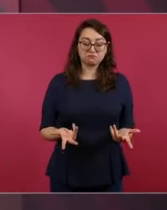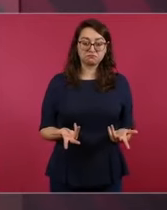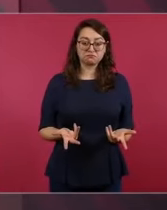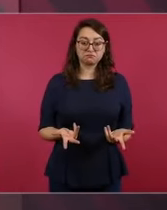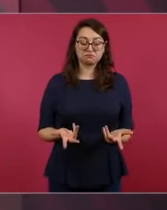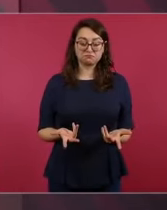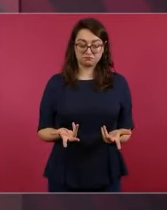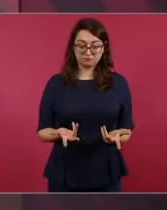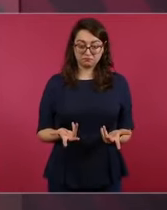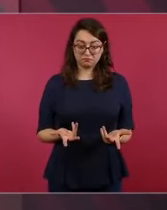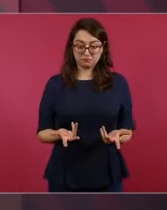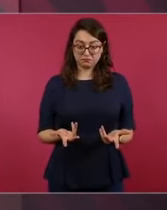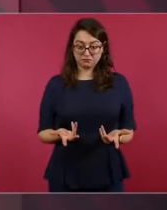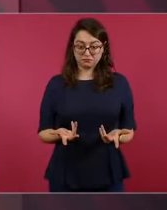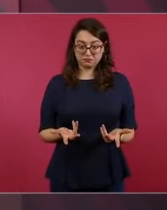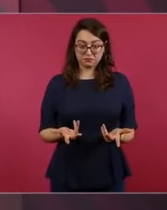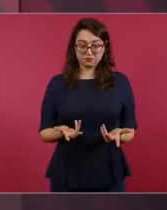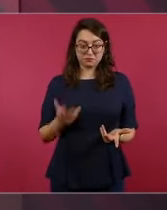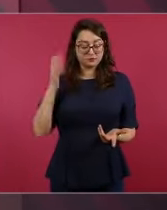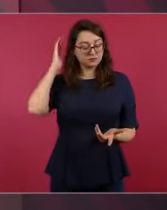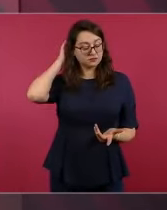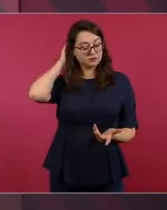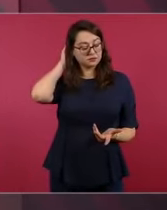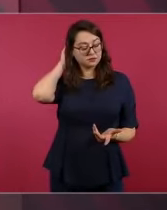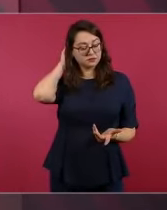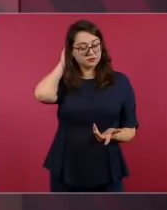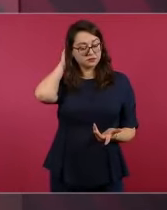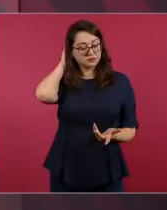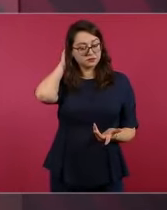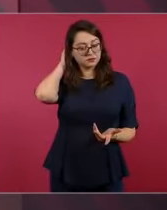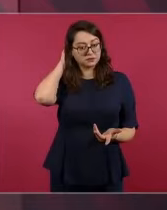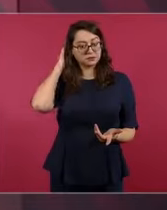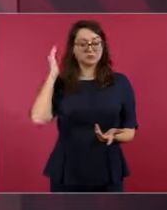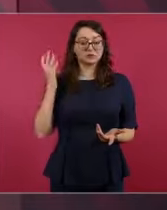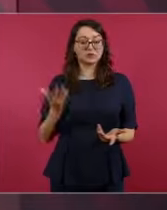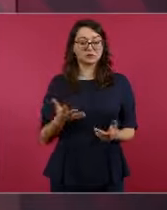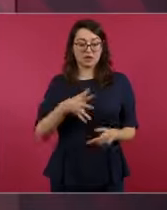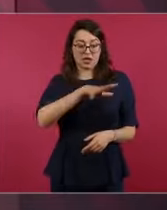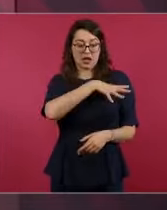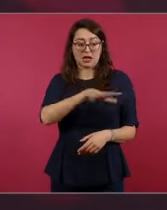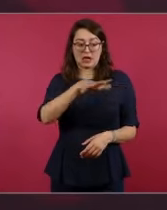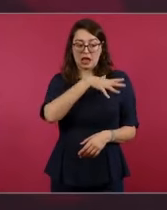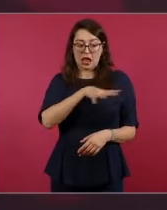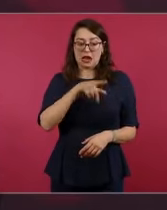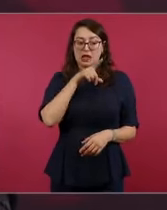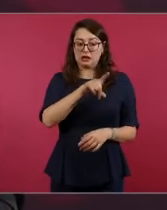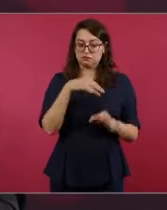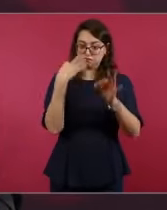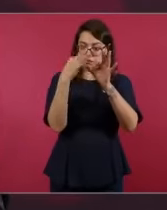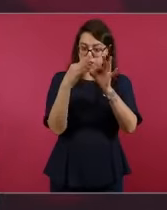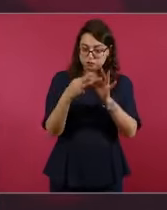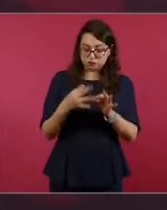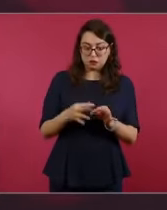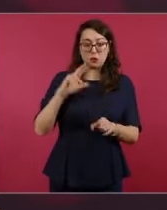su cautela, su responsabilidad en general. Pero lo cierto